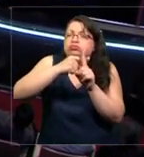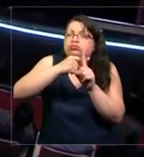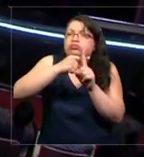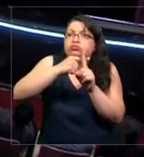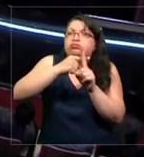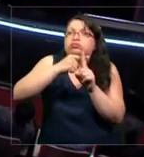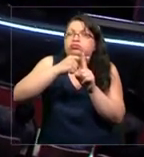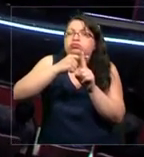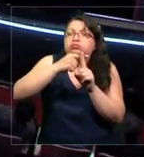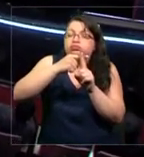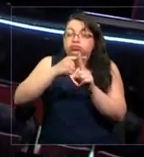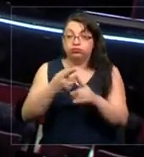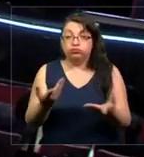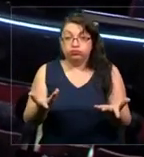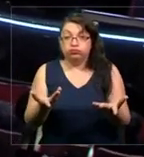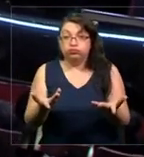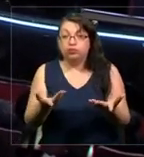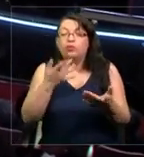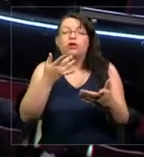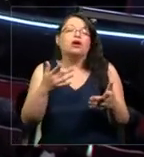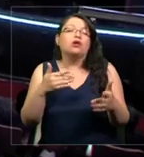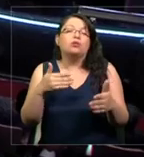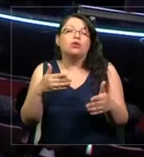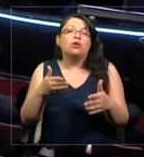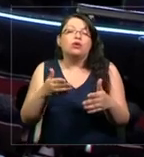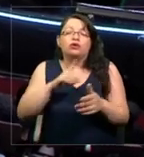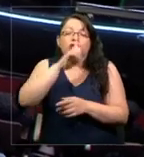algunas componentes del sistema climático.